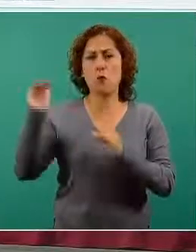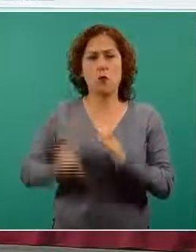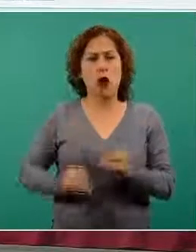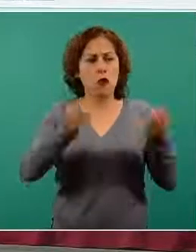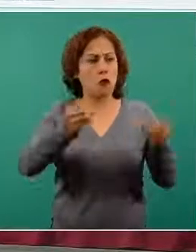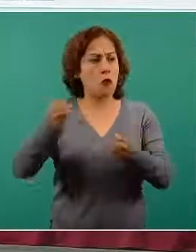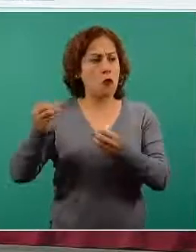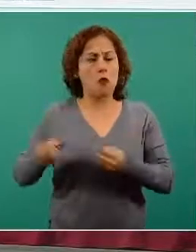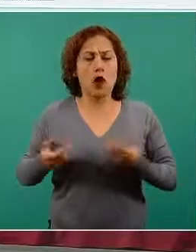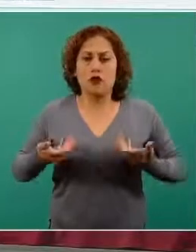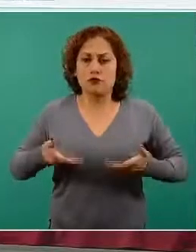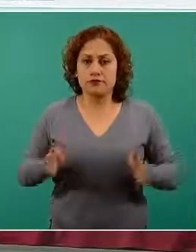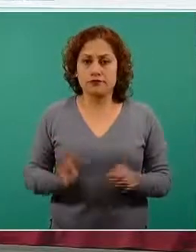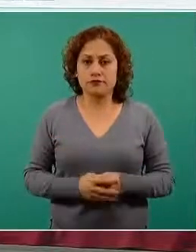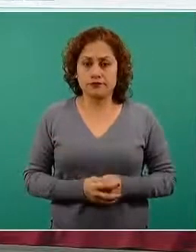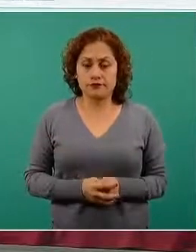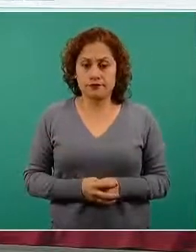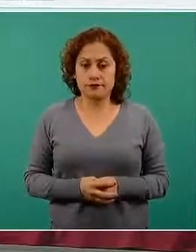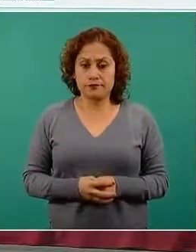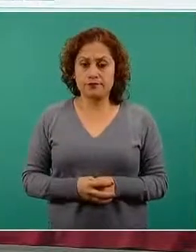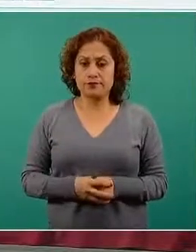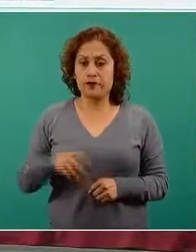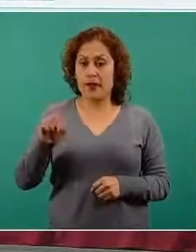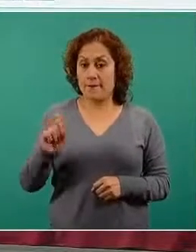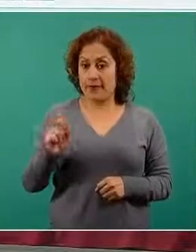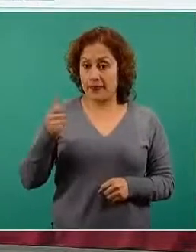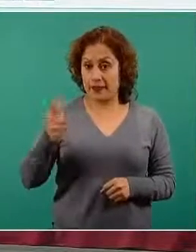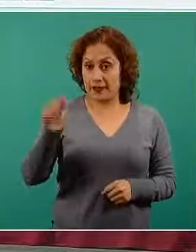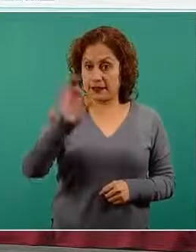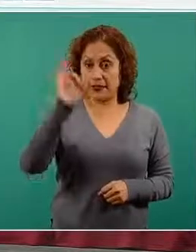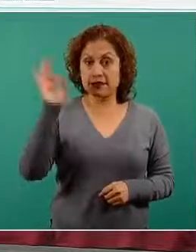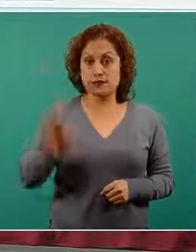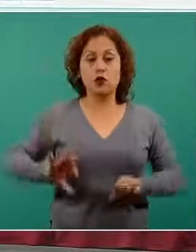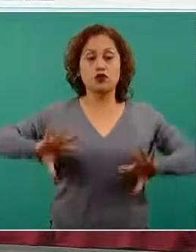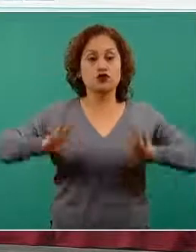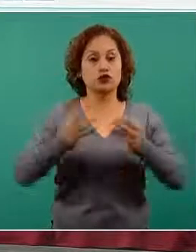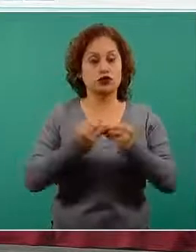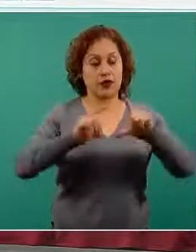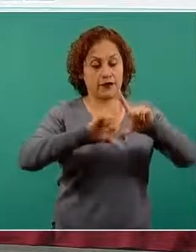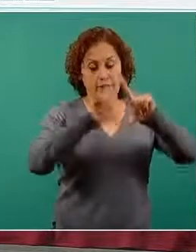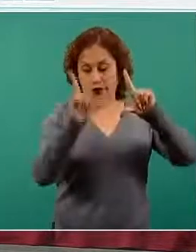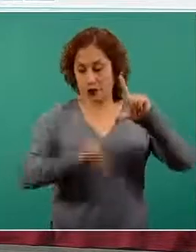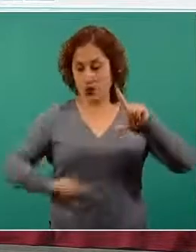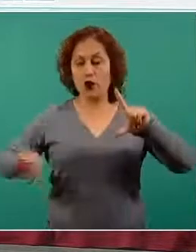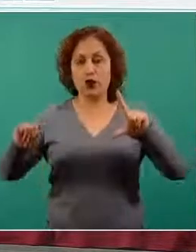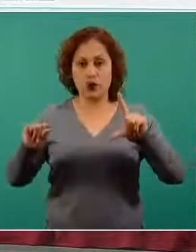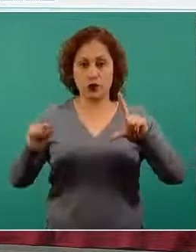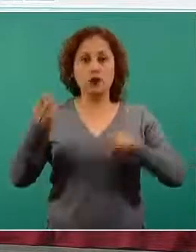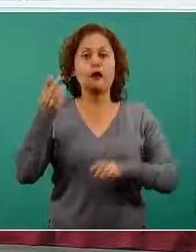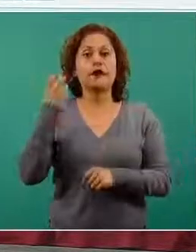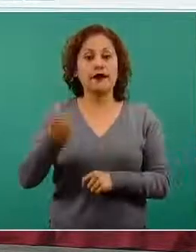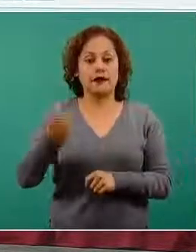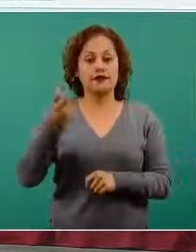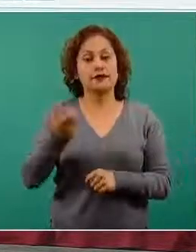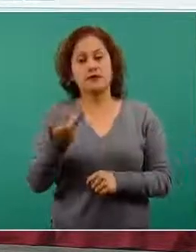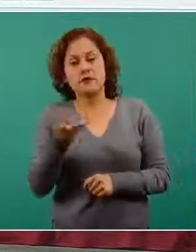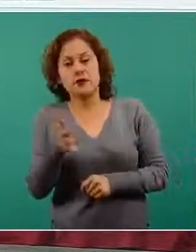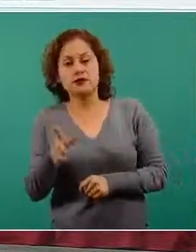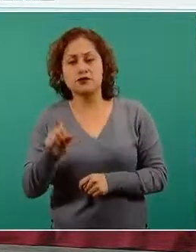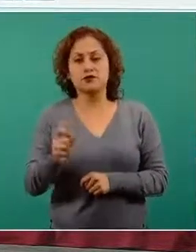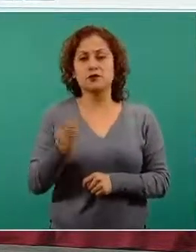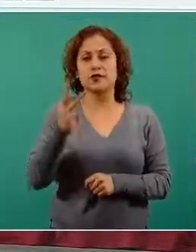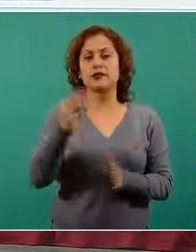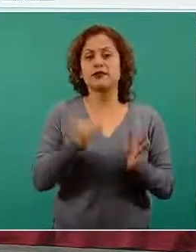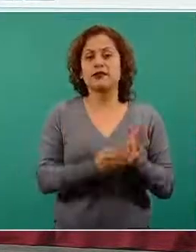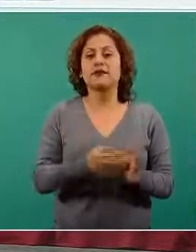ocupación de camas generales. El 26 por ciento representa, como lo comentamos ayer, un total de 23 mil